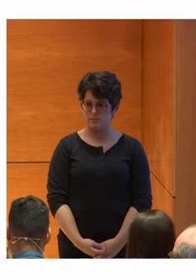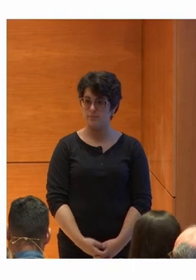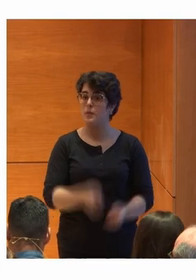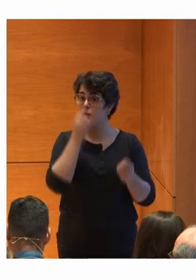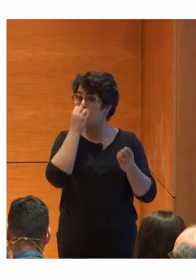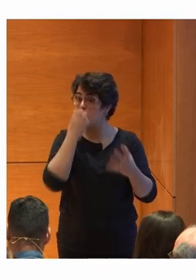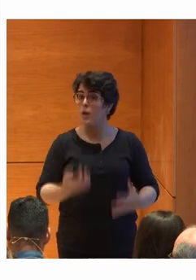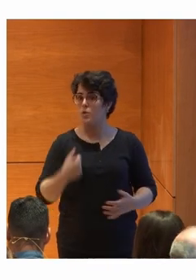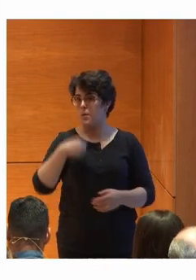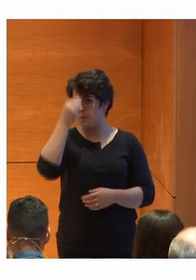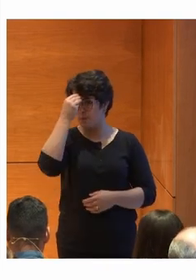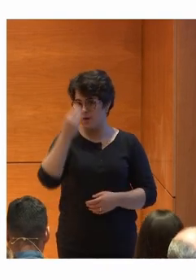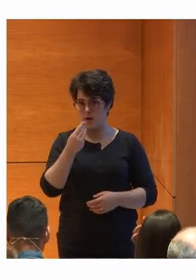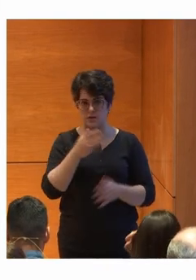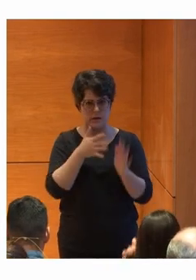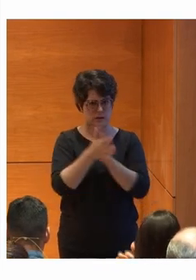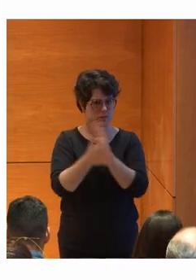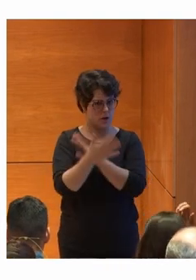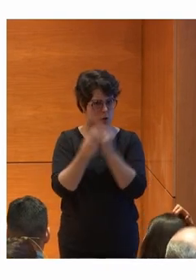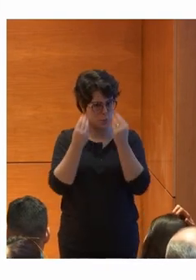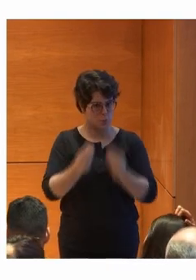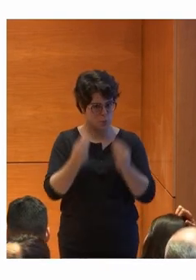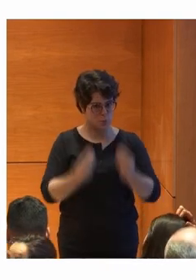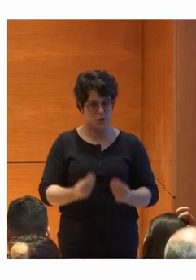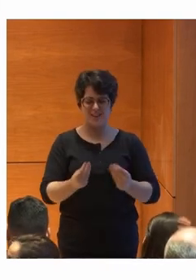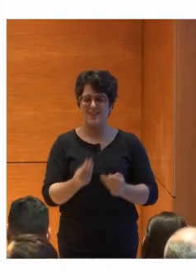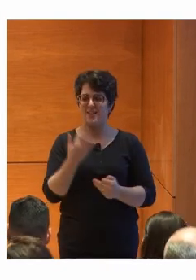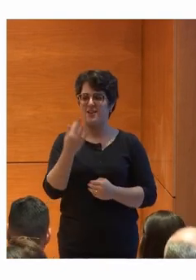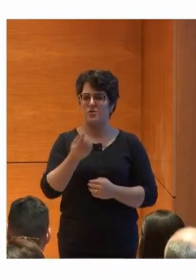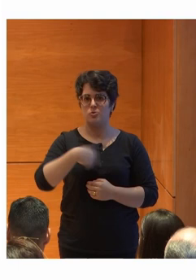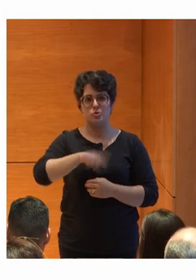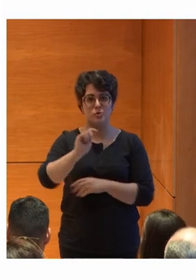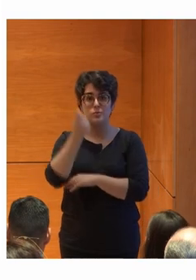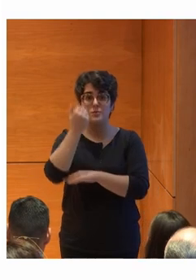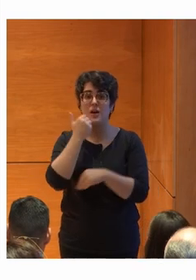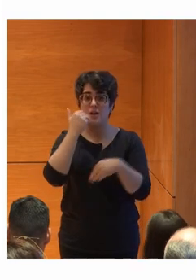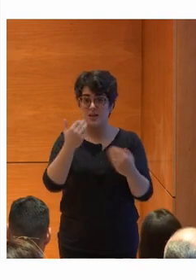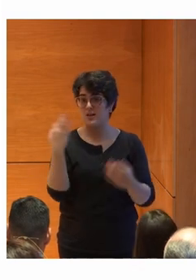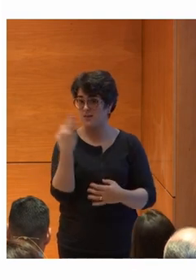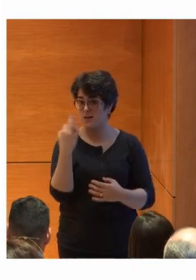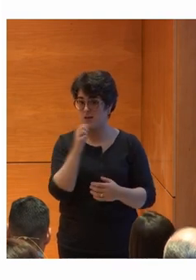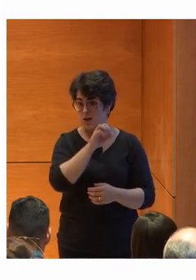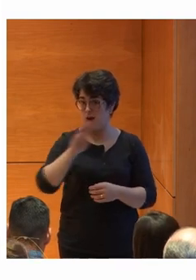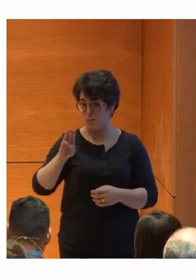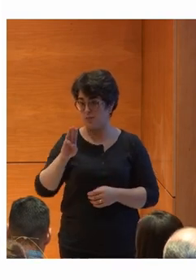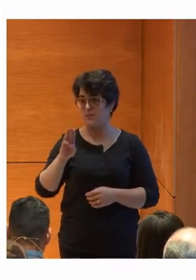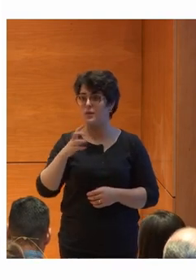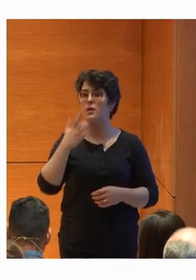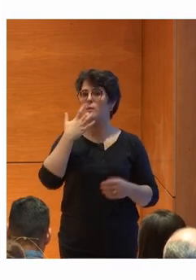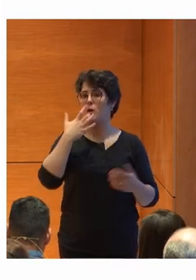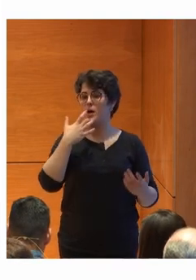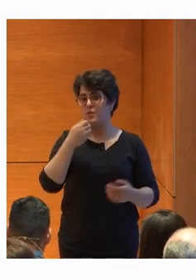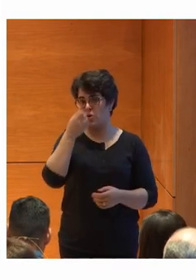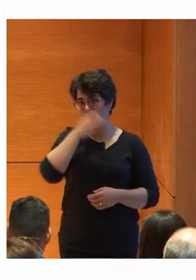Bueno, pues creo que es bastante autoexplicativo también Que es lo que hemos conseguido gracias a esta aplicación Por ejemplo,